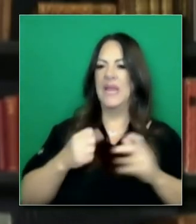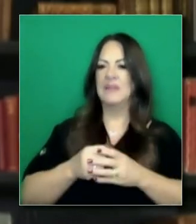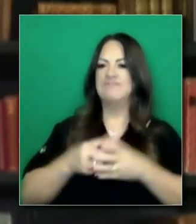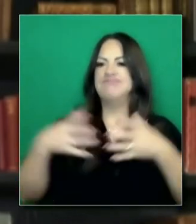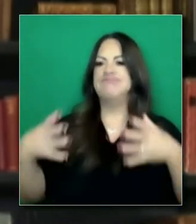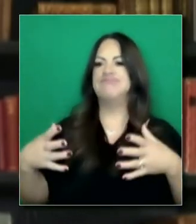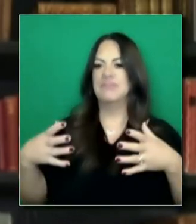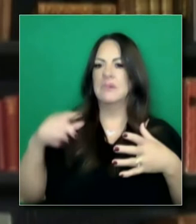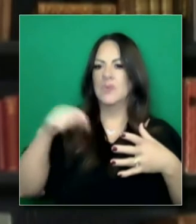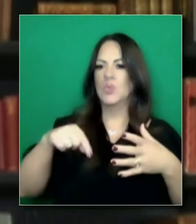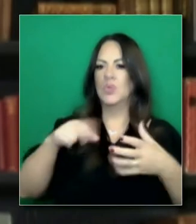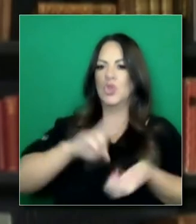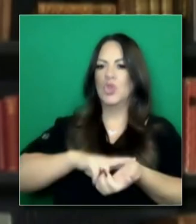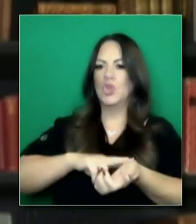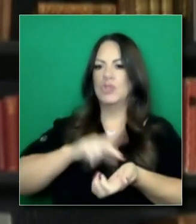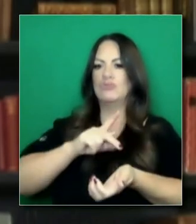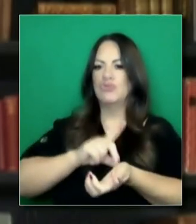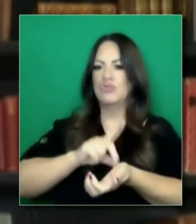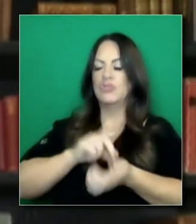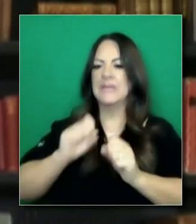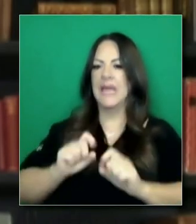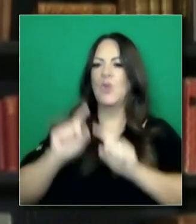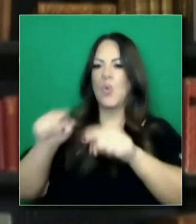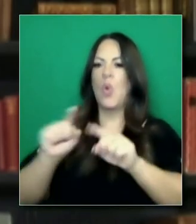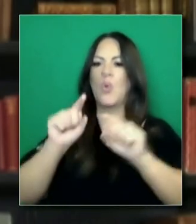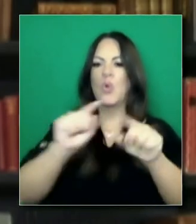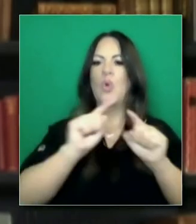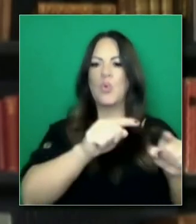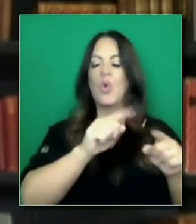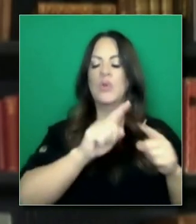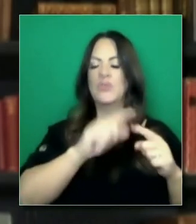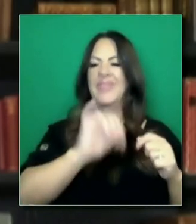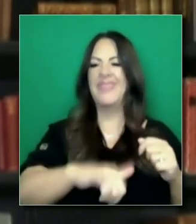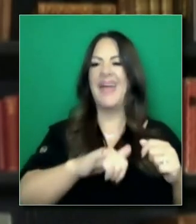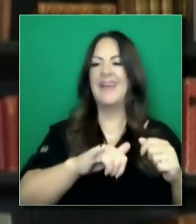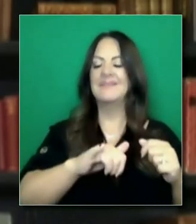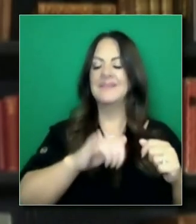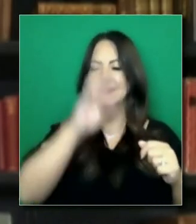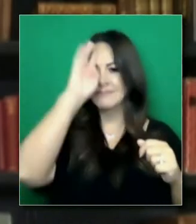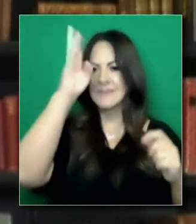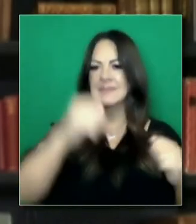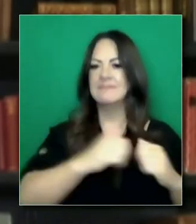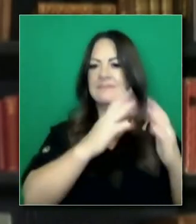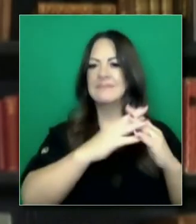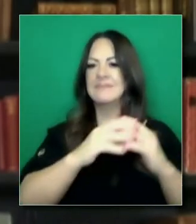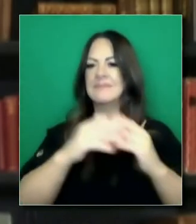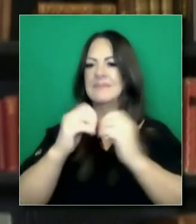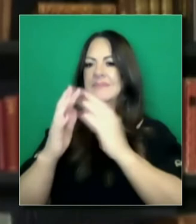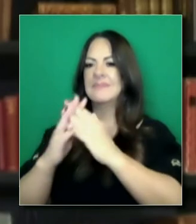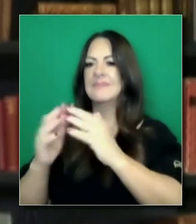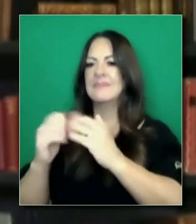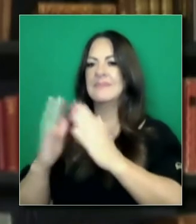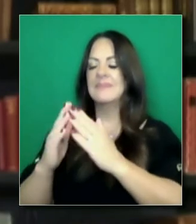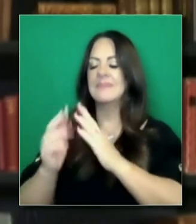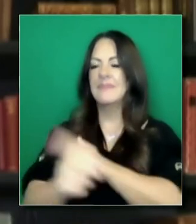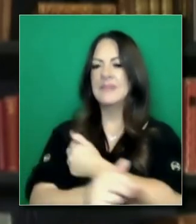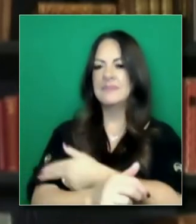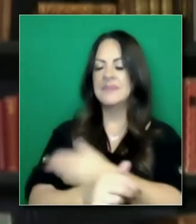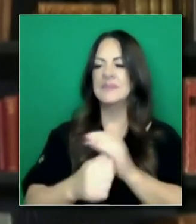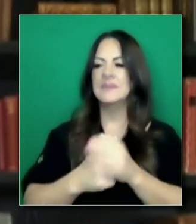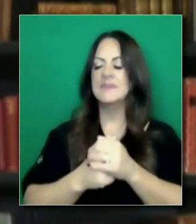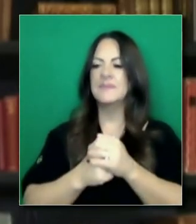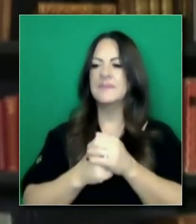en promedio, en cuanto al espacio físico, es menos problema. Es un problema, pero es menos importante.